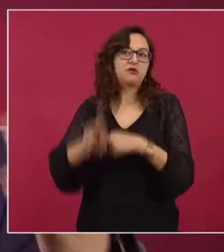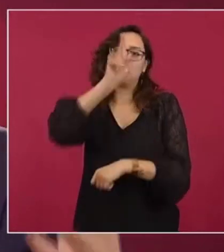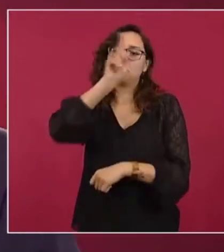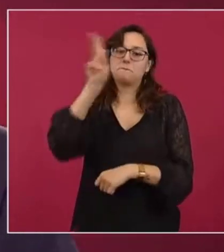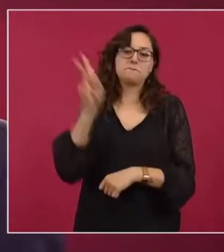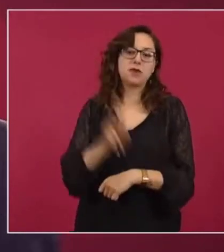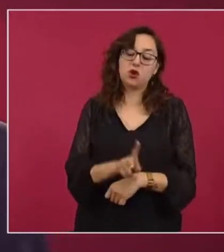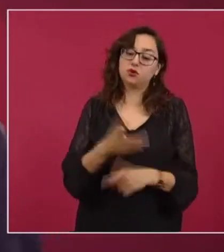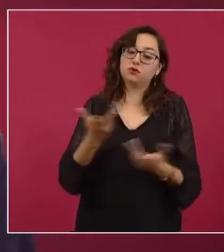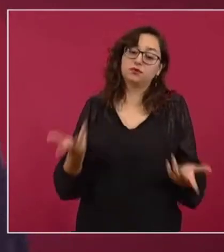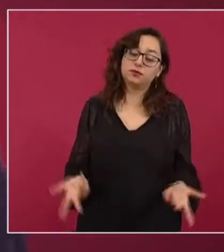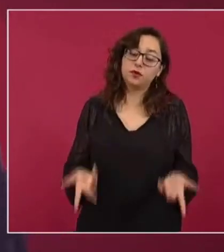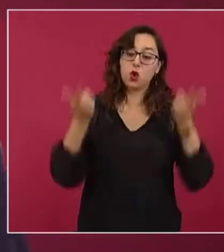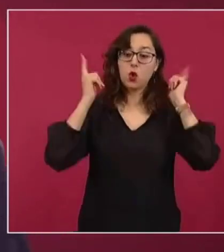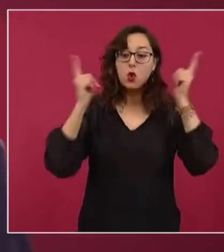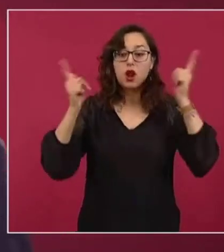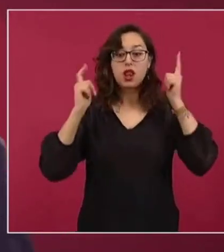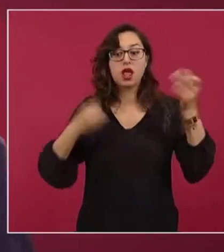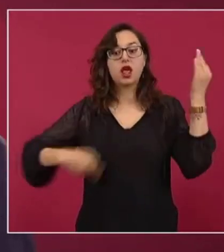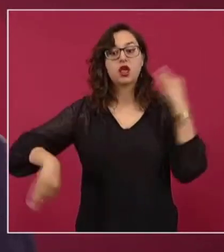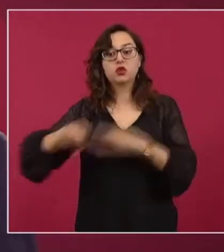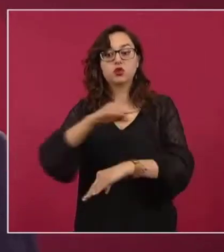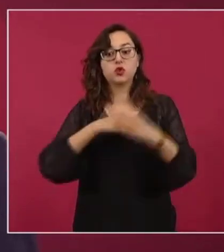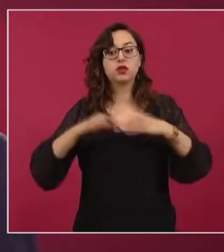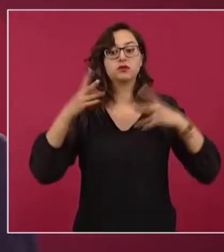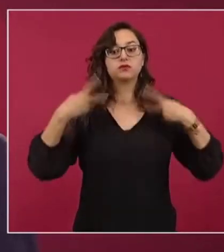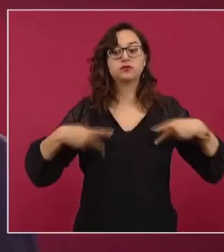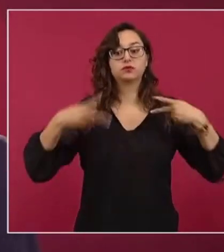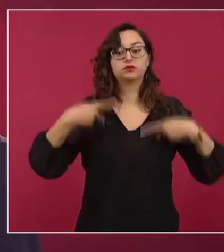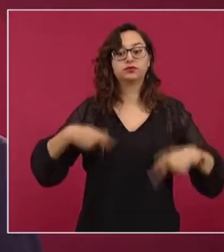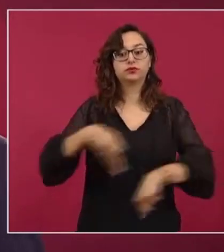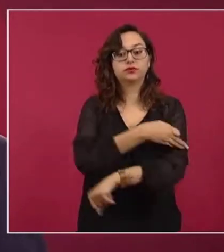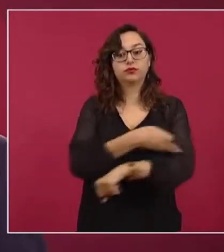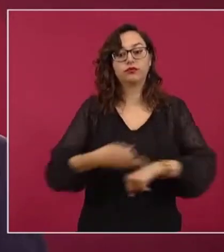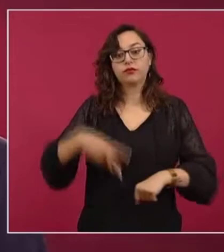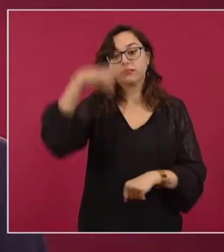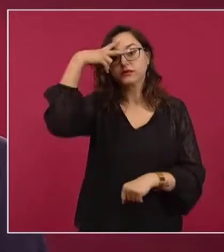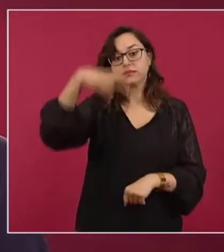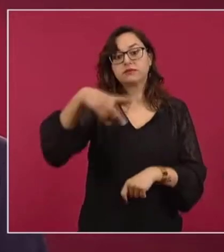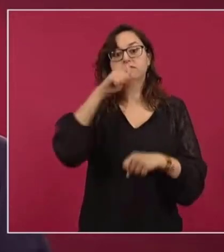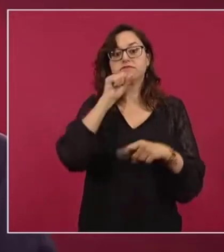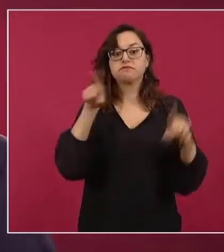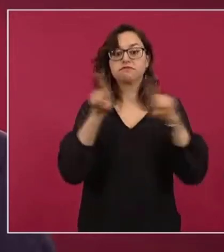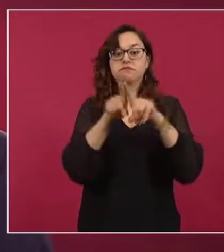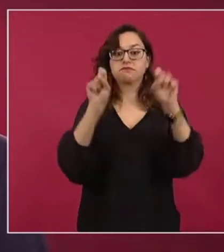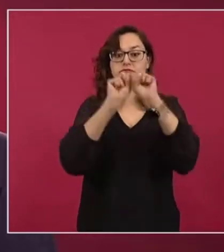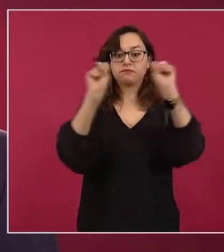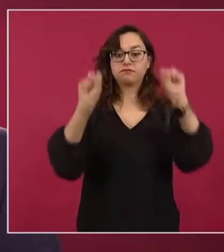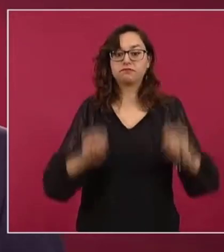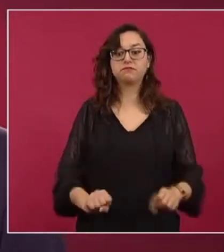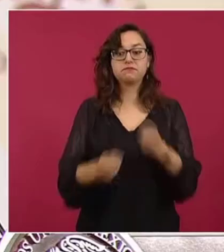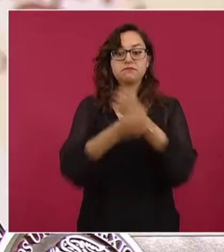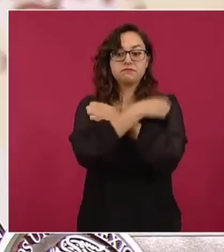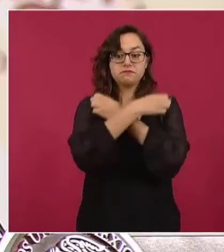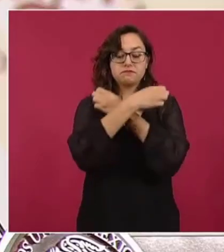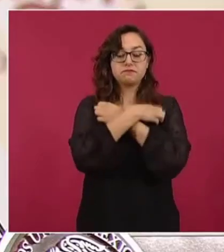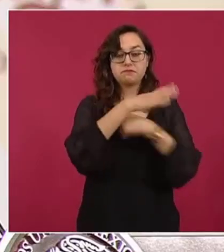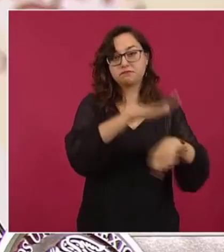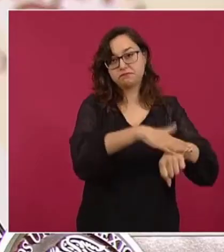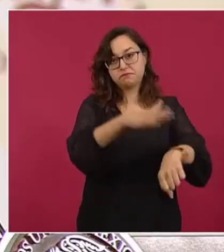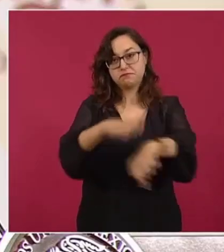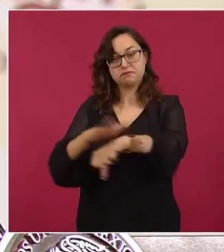daño. Exhortamos a todas las familias de México, desde luego a todo el sistema educativo nacional, como ya lo hizo la titular